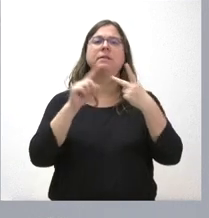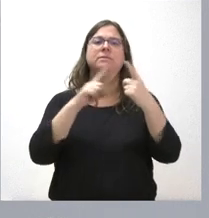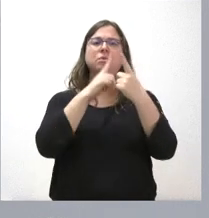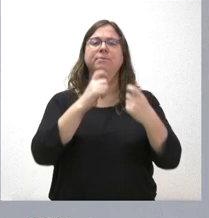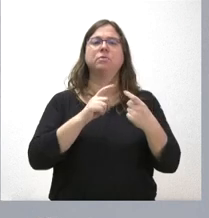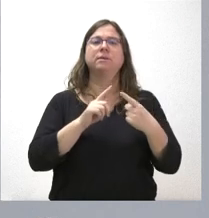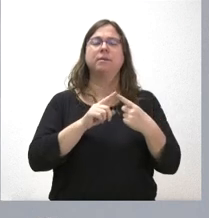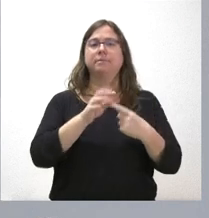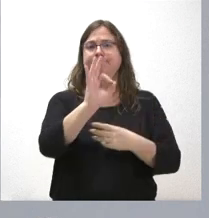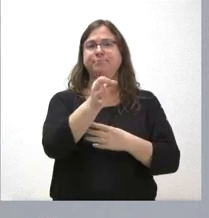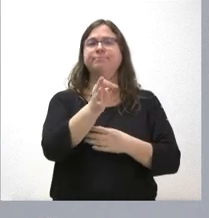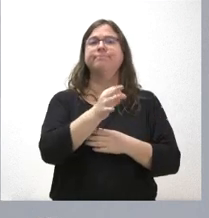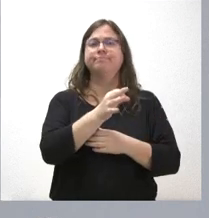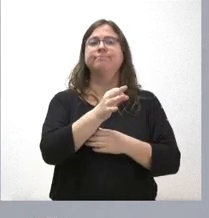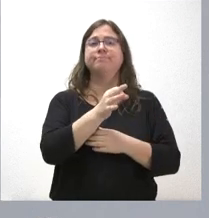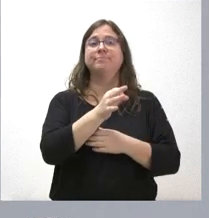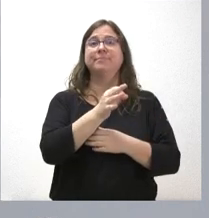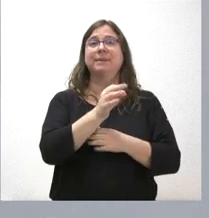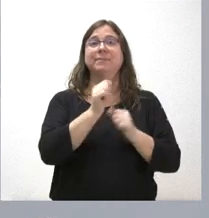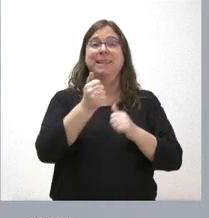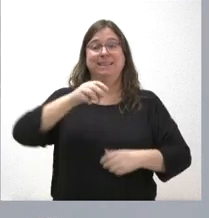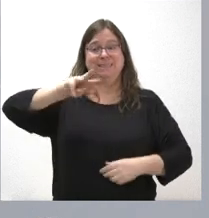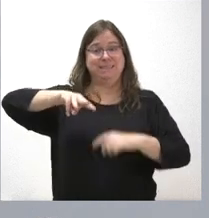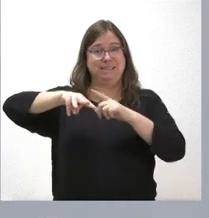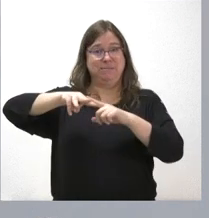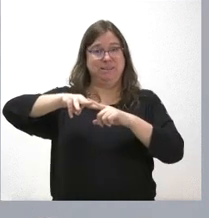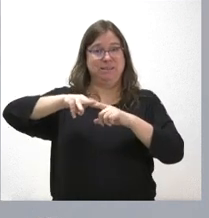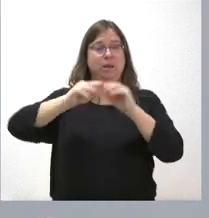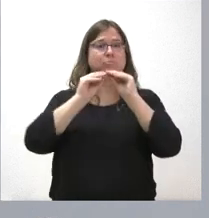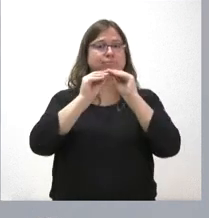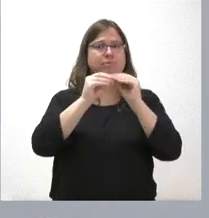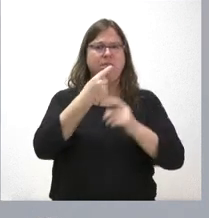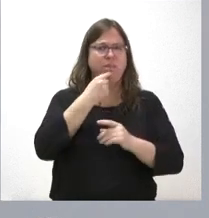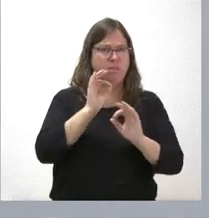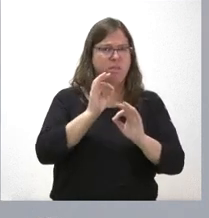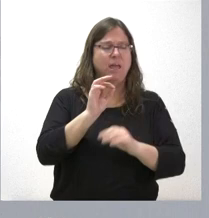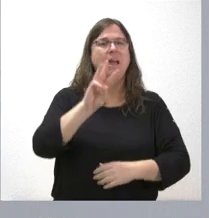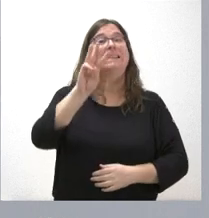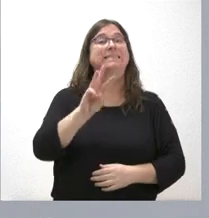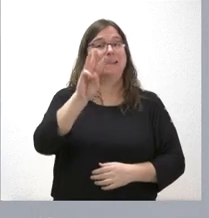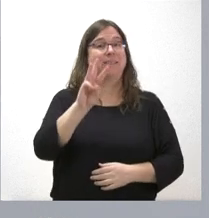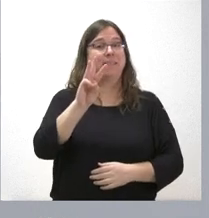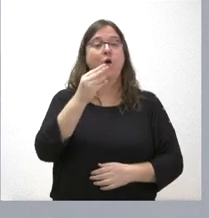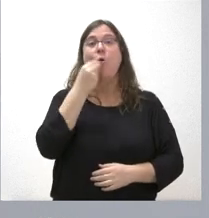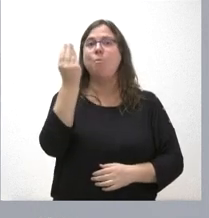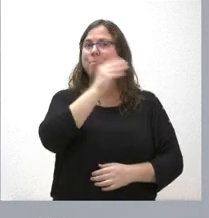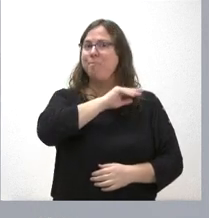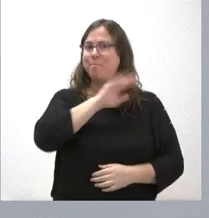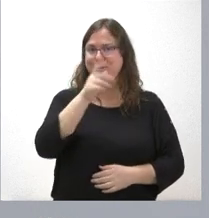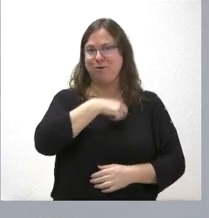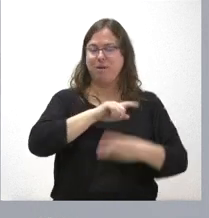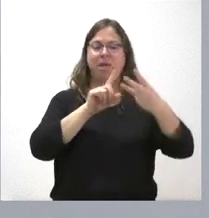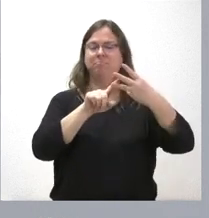aspecto es verdad que antes de comenzar el último trimestre del año el nivel de ejecución es el que usted dice es el tercero mejor de España